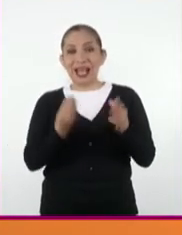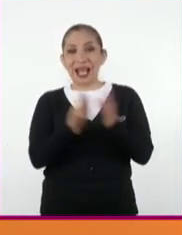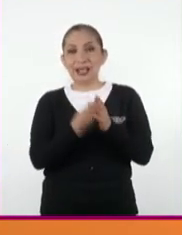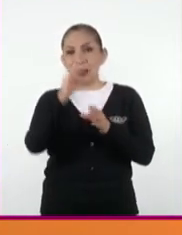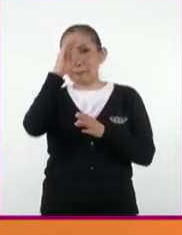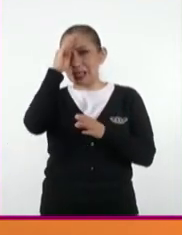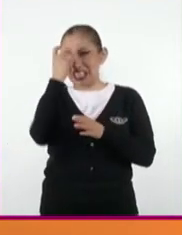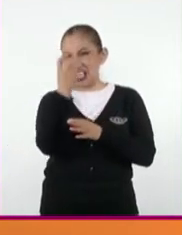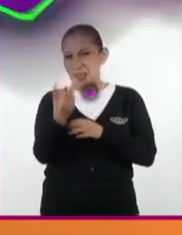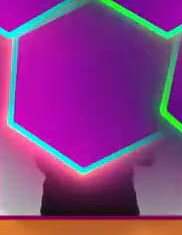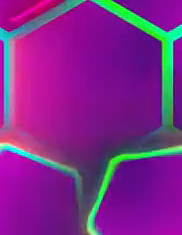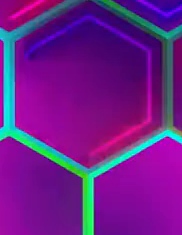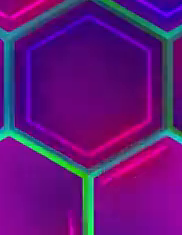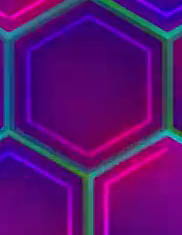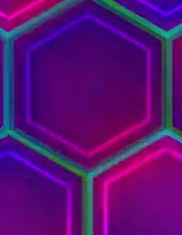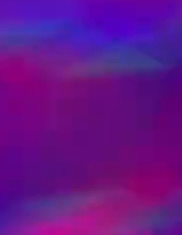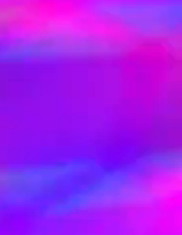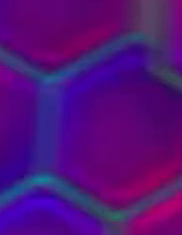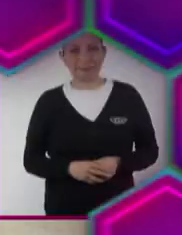piensa en la siguiente pregunta.